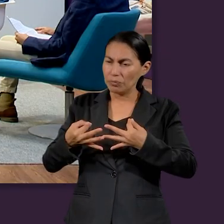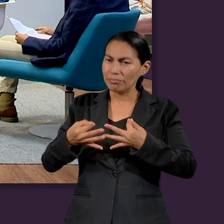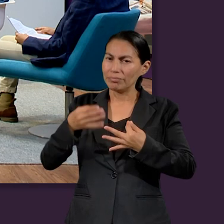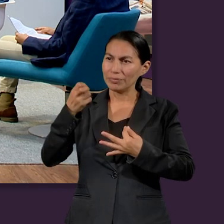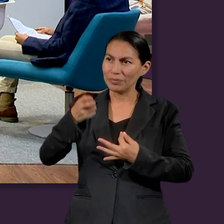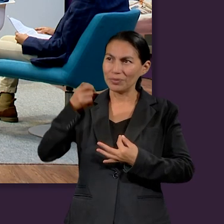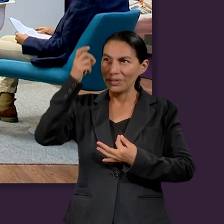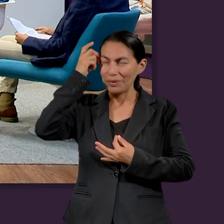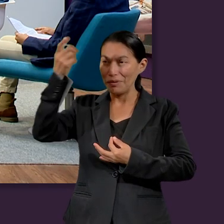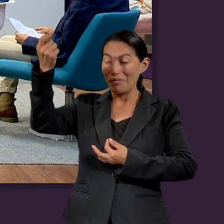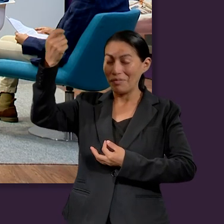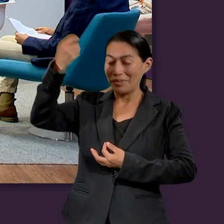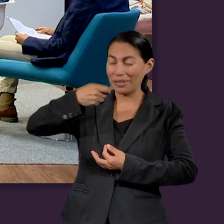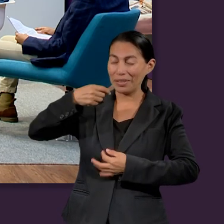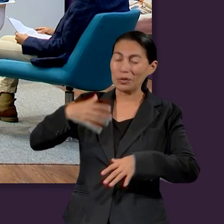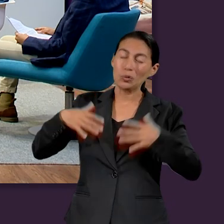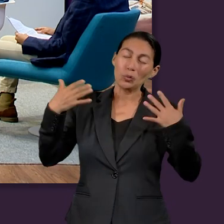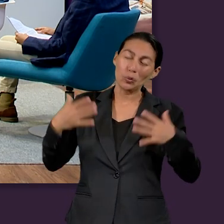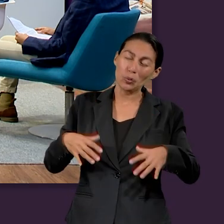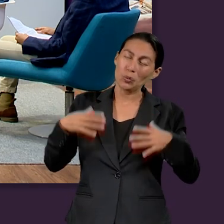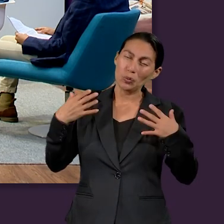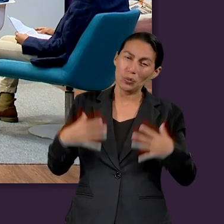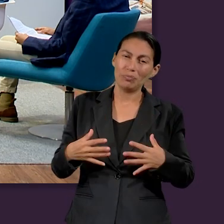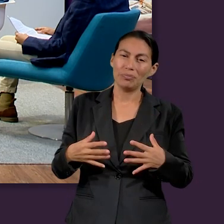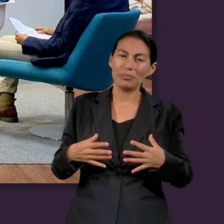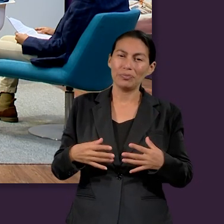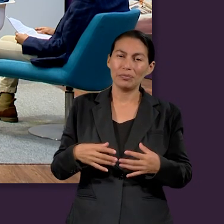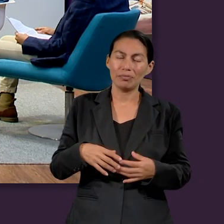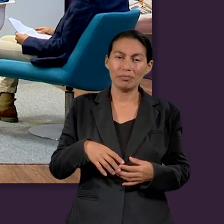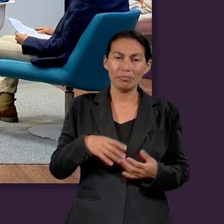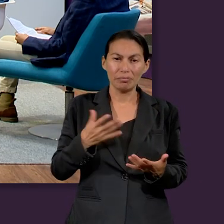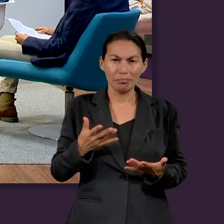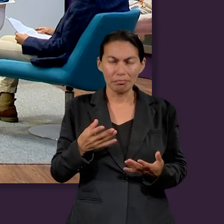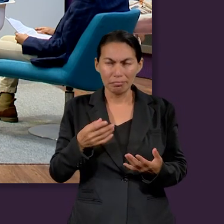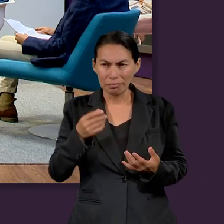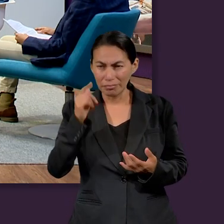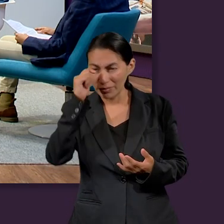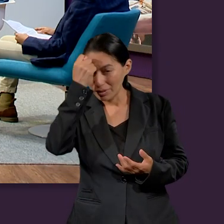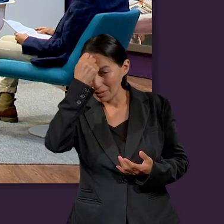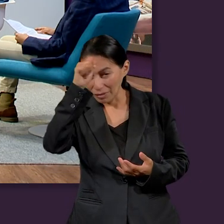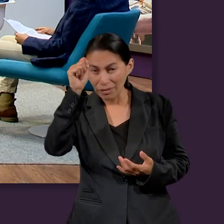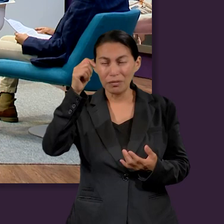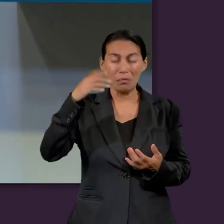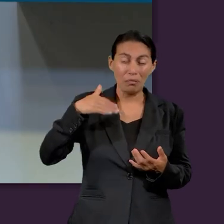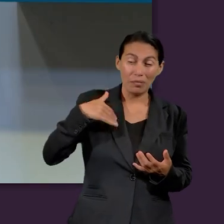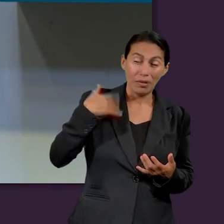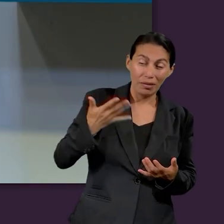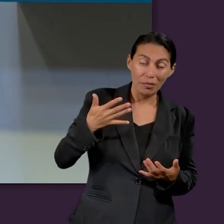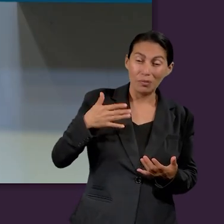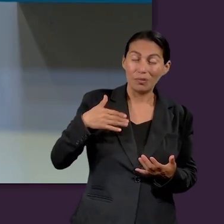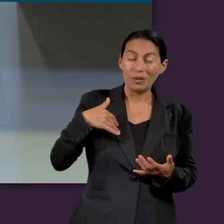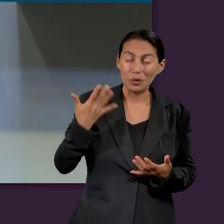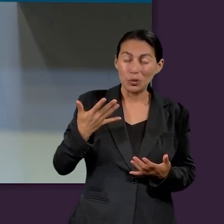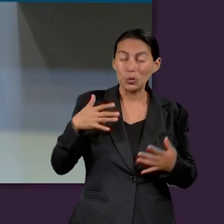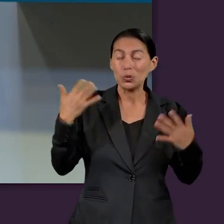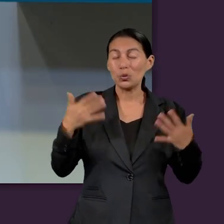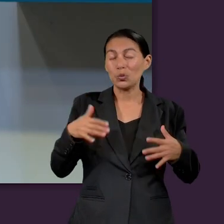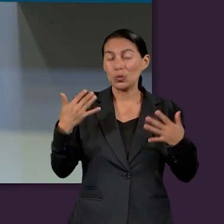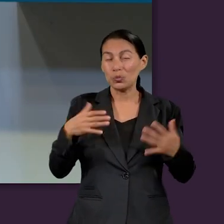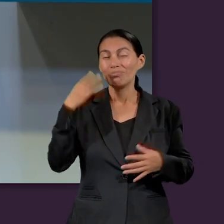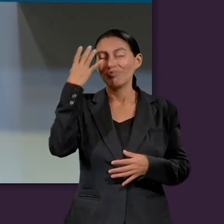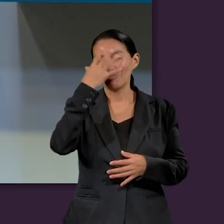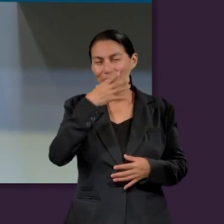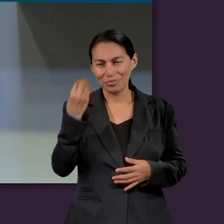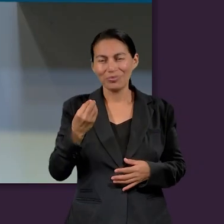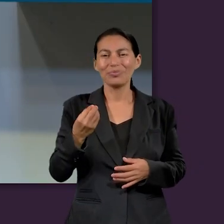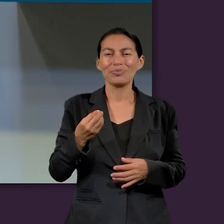beneficios, hay prodigios, hay milagros. Sí, hay